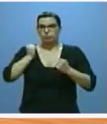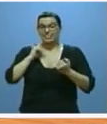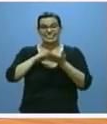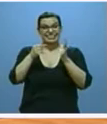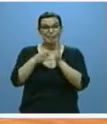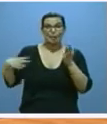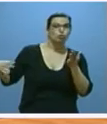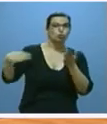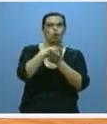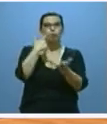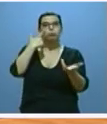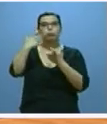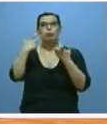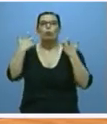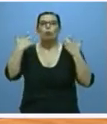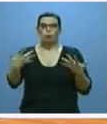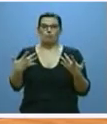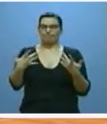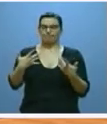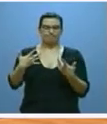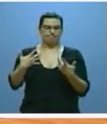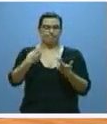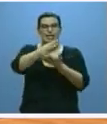públicos destacan las referidas a las listas de espera.